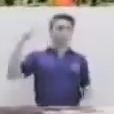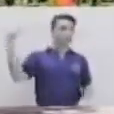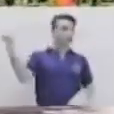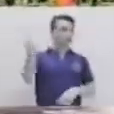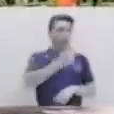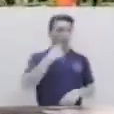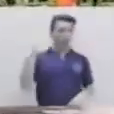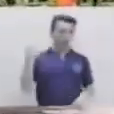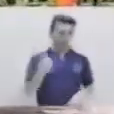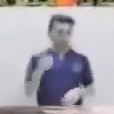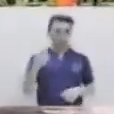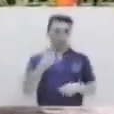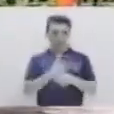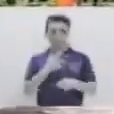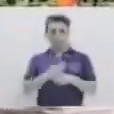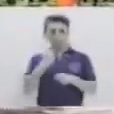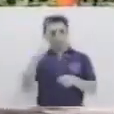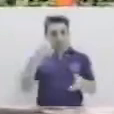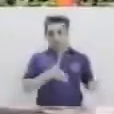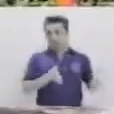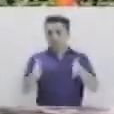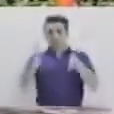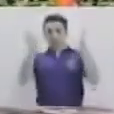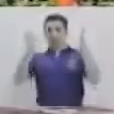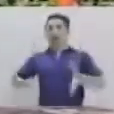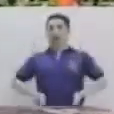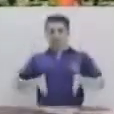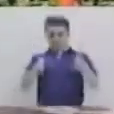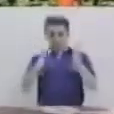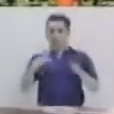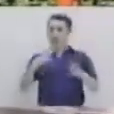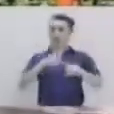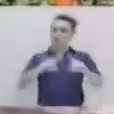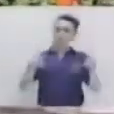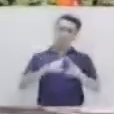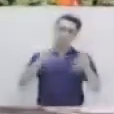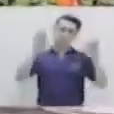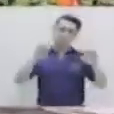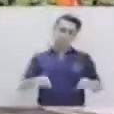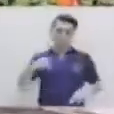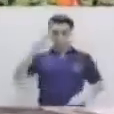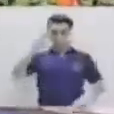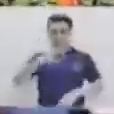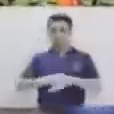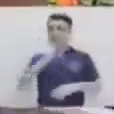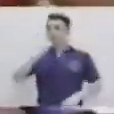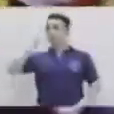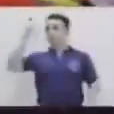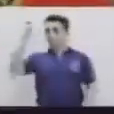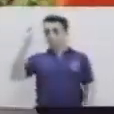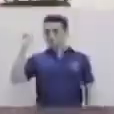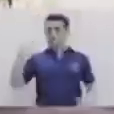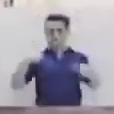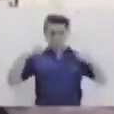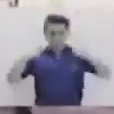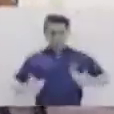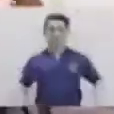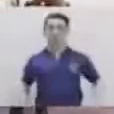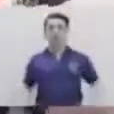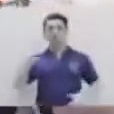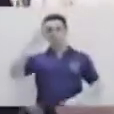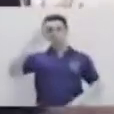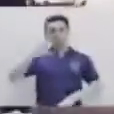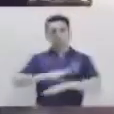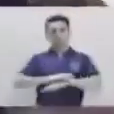nacional en las vías públicas. Existen diferentes agentes de tránsito. En este caso, el agente de tránsito que estoy simbolizando es el agente de tránsito de la